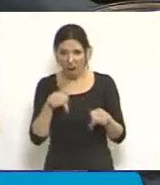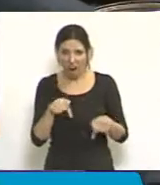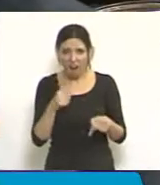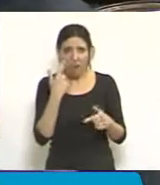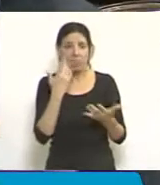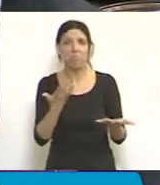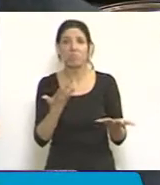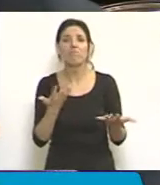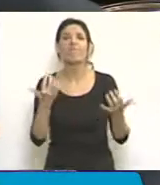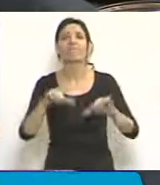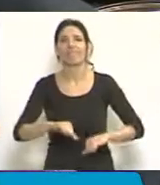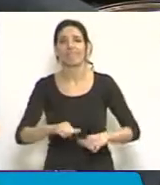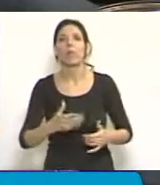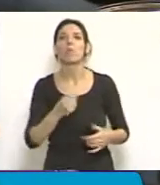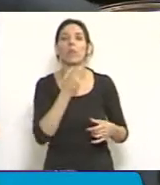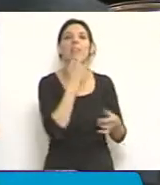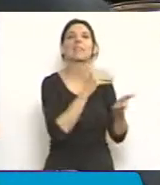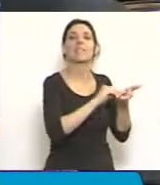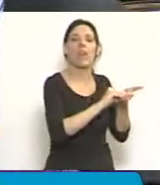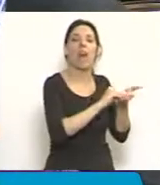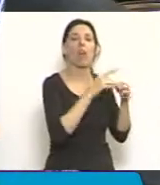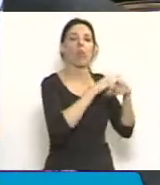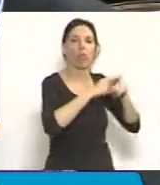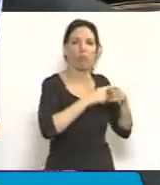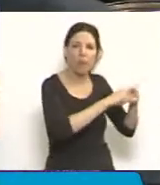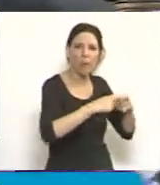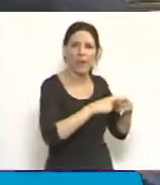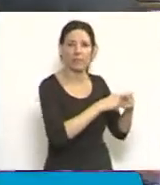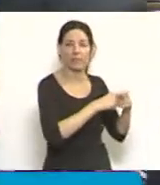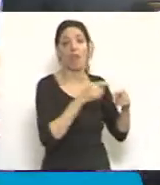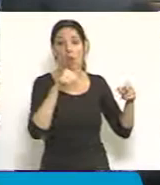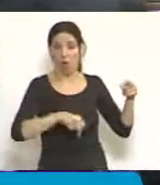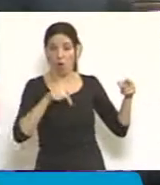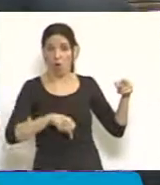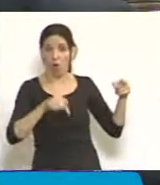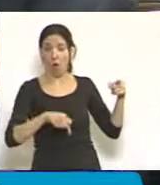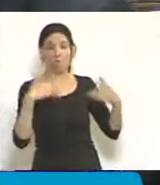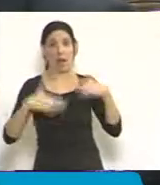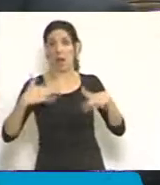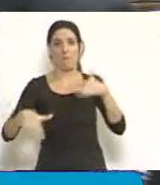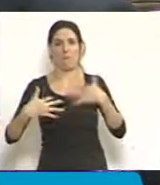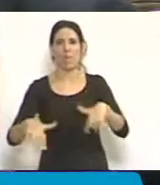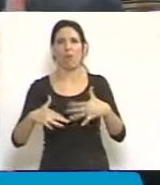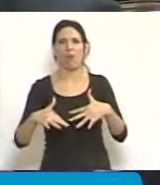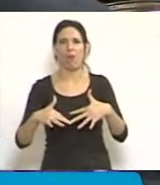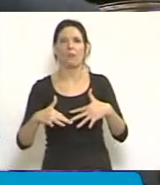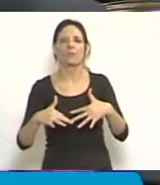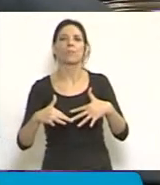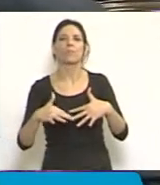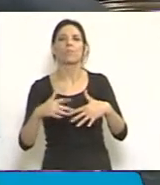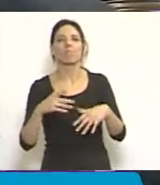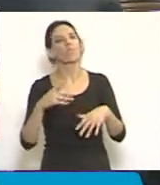evidentemente por un debate que en el Senado se dio y que nosotros hoy venimos rápidamente después de una